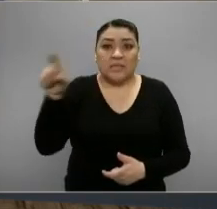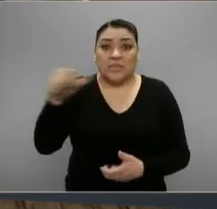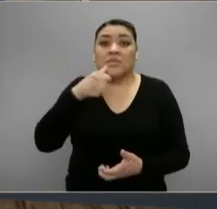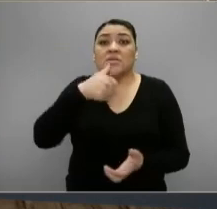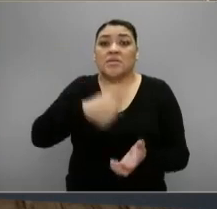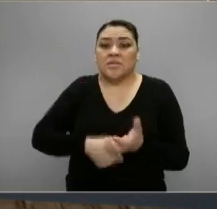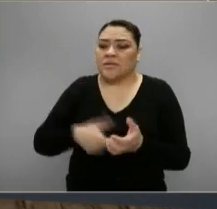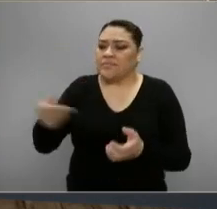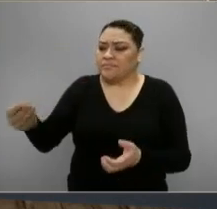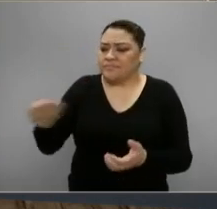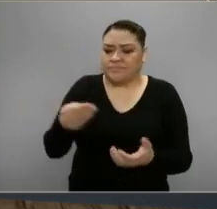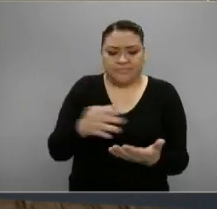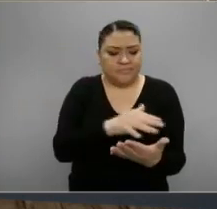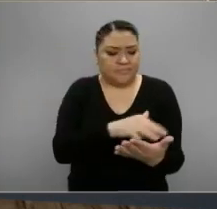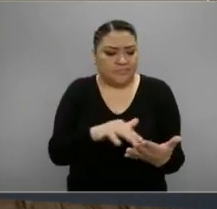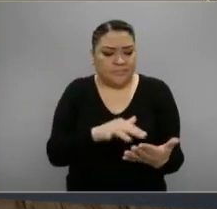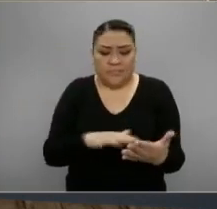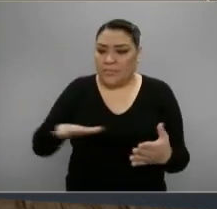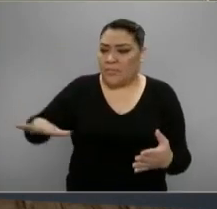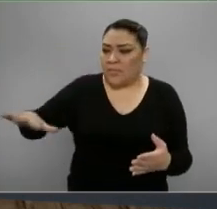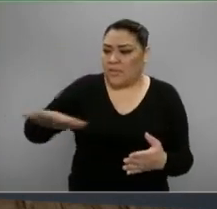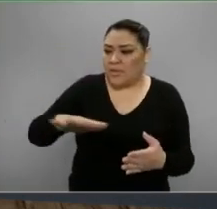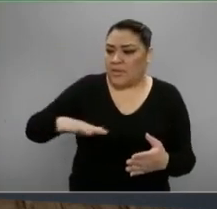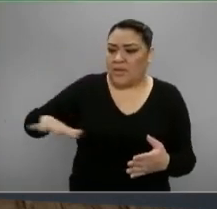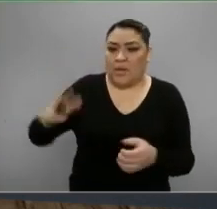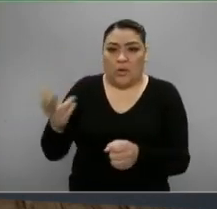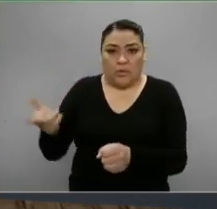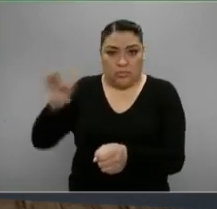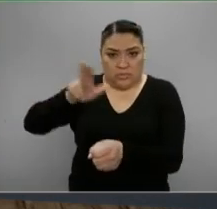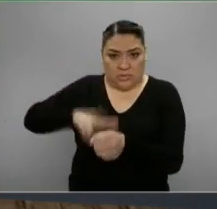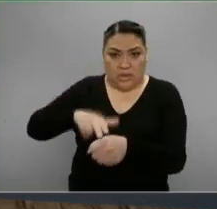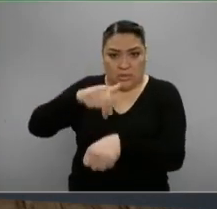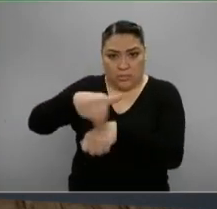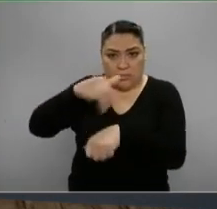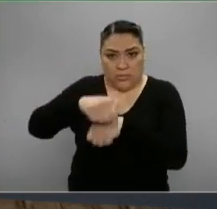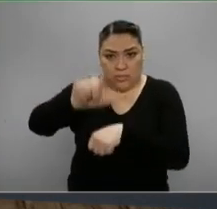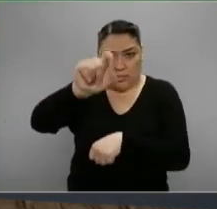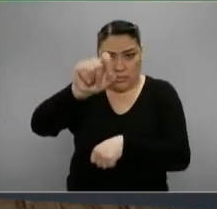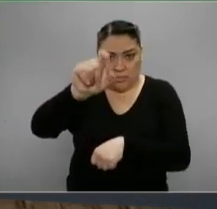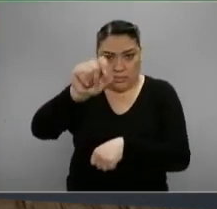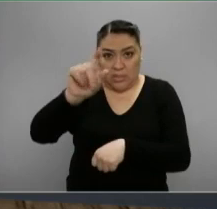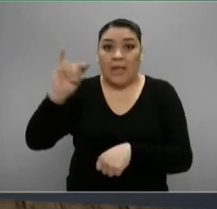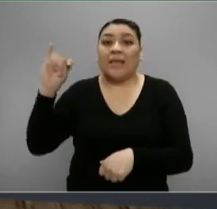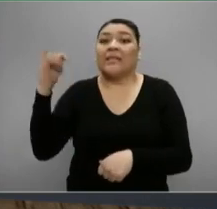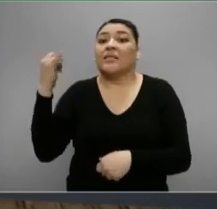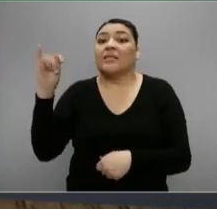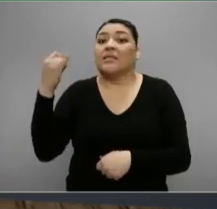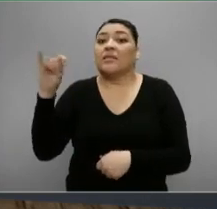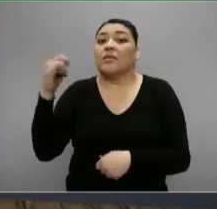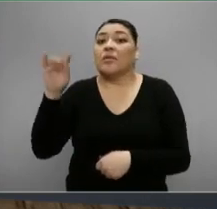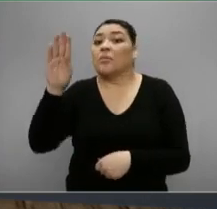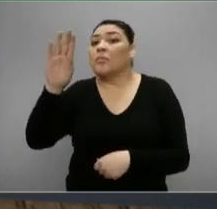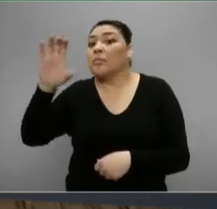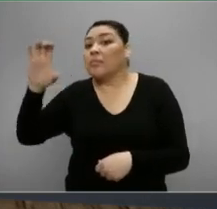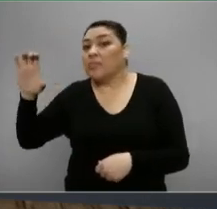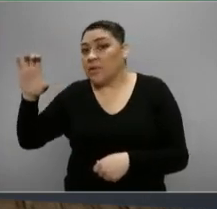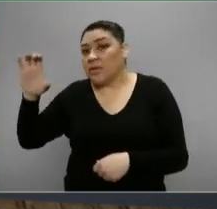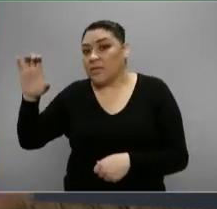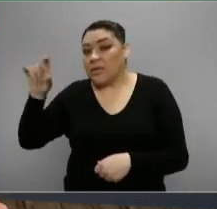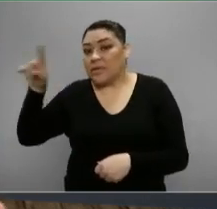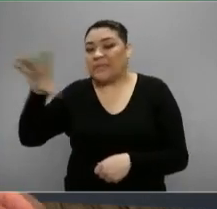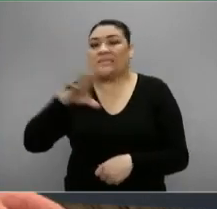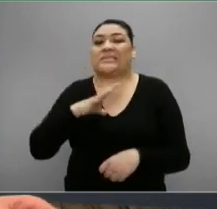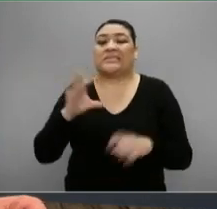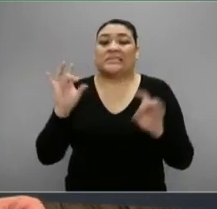que denunciaba que en la clínica 20 del IMSS en Tijuana, Baja California, había un asunto